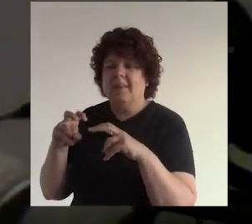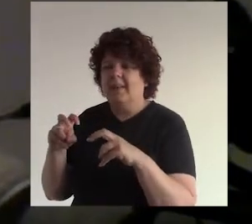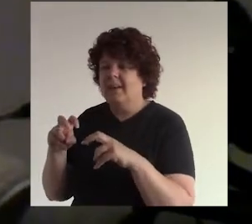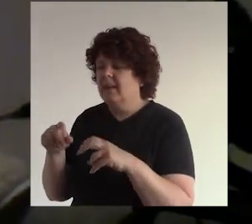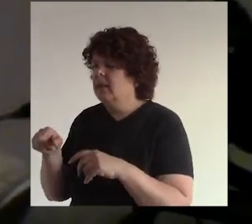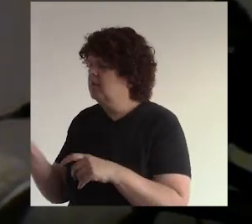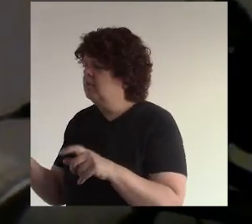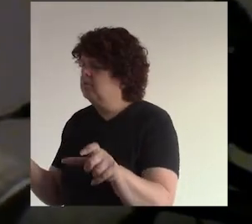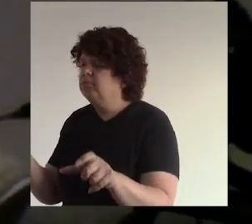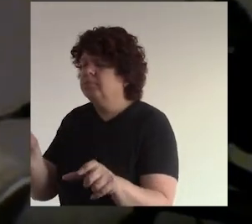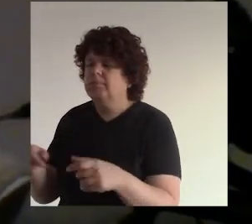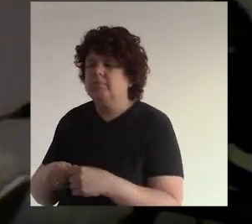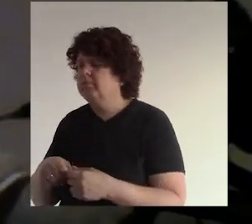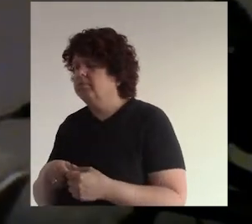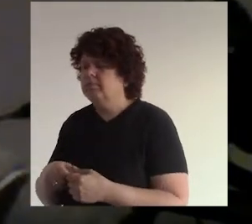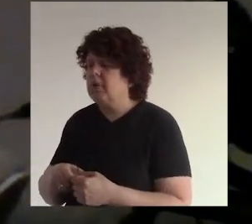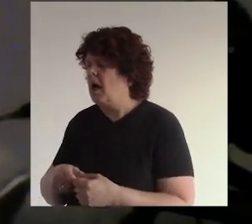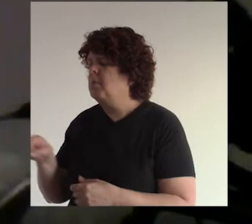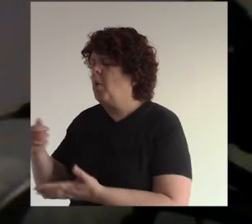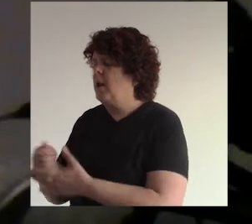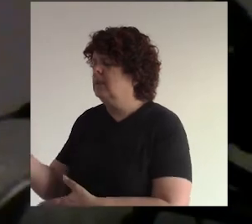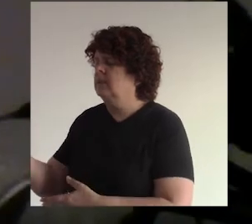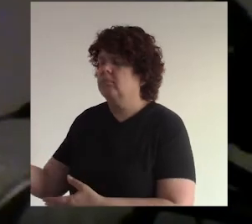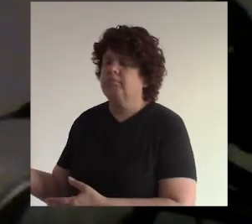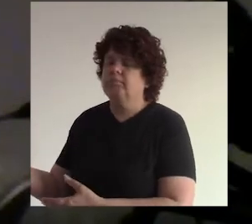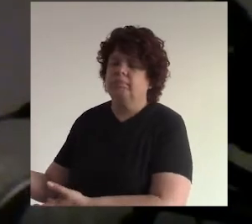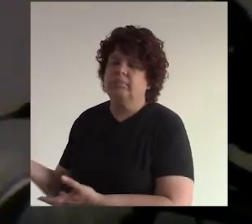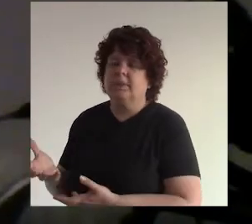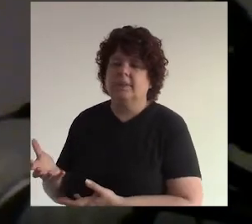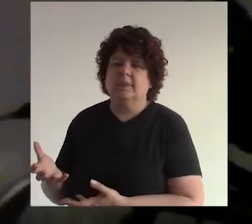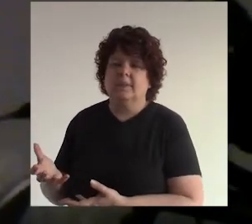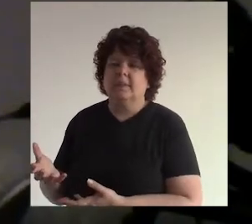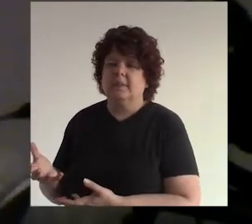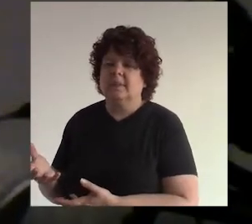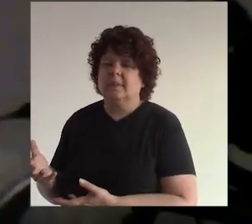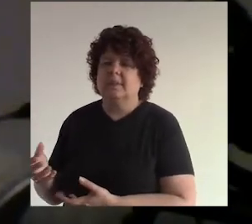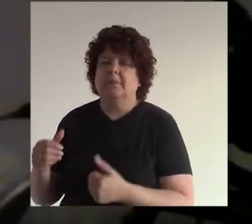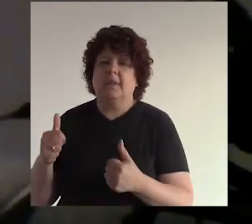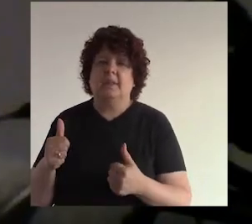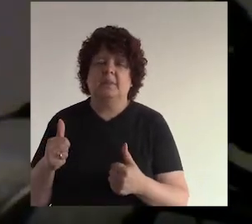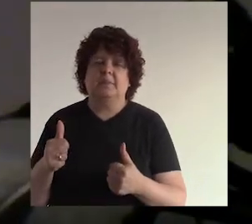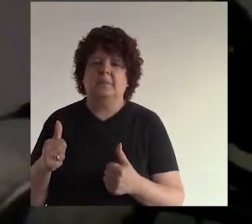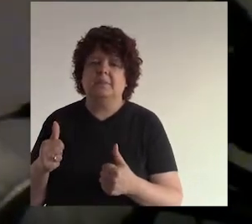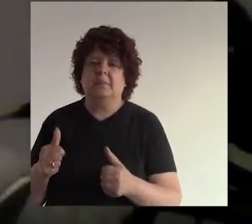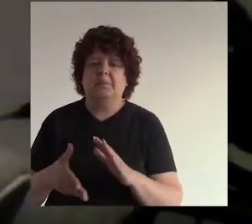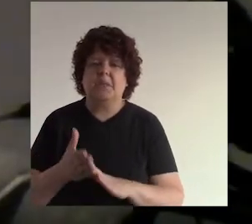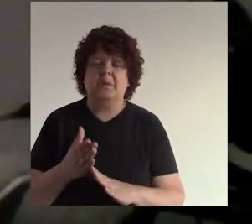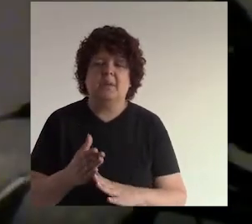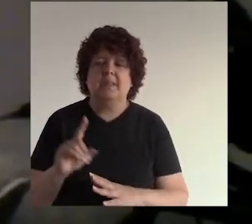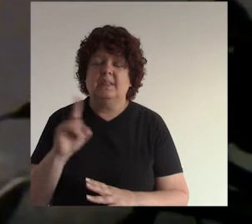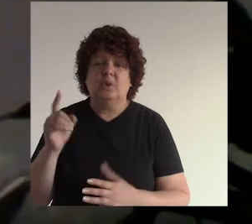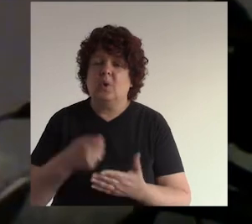tienda y ahí veo tomo una decisión si la compro o no la compro bien si la compro ya ok genial me convencieron